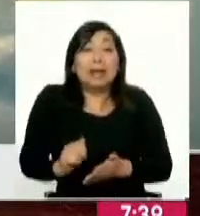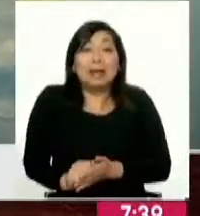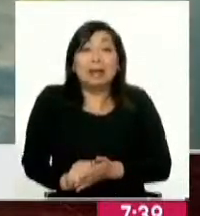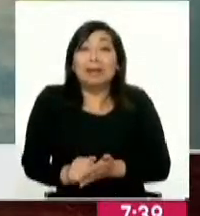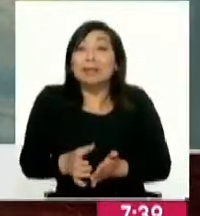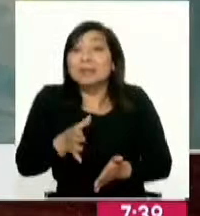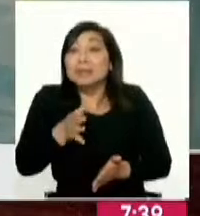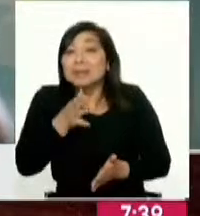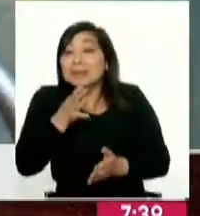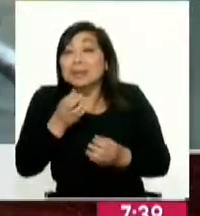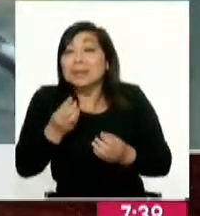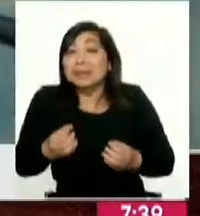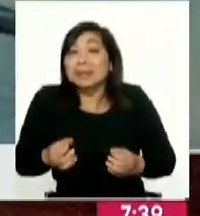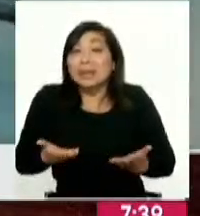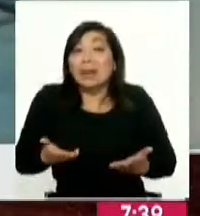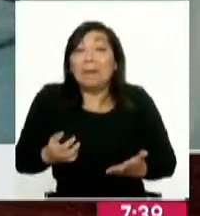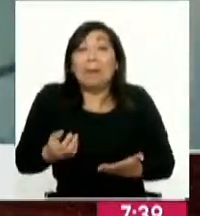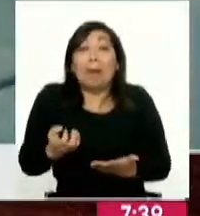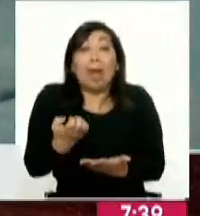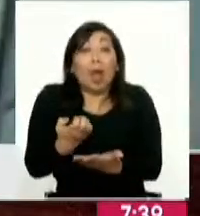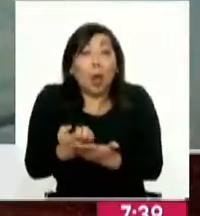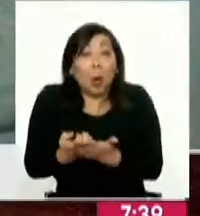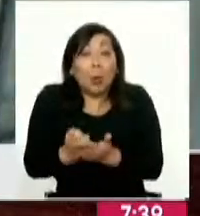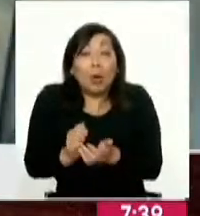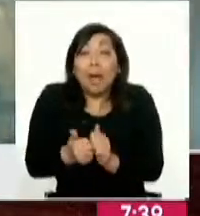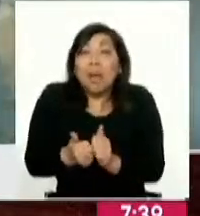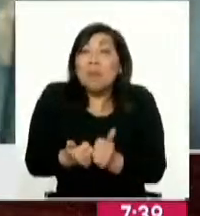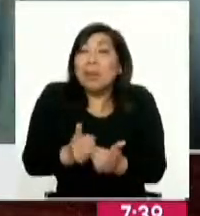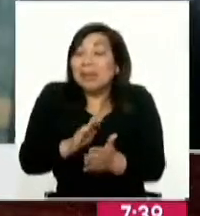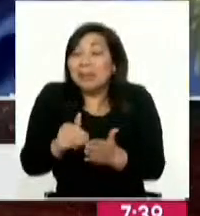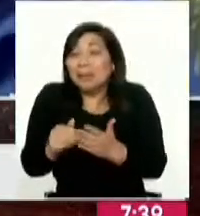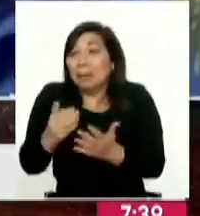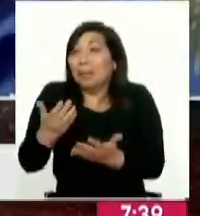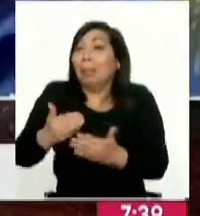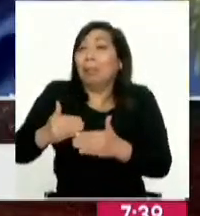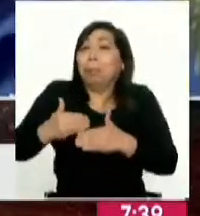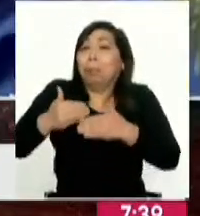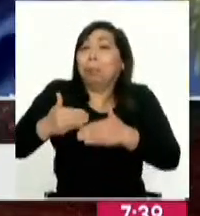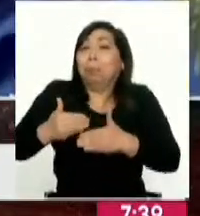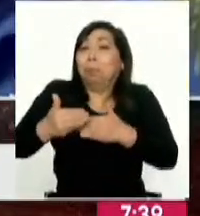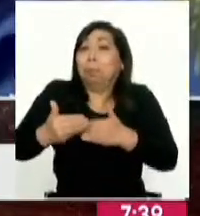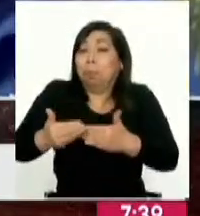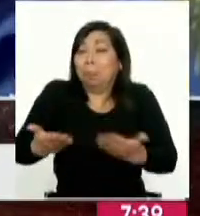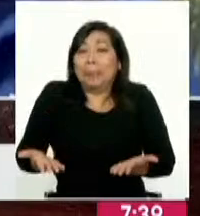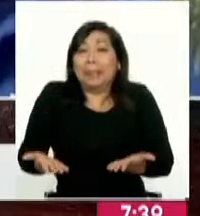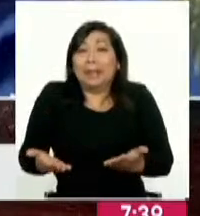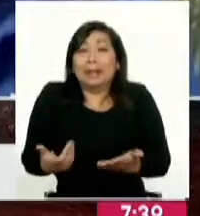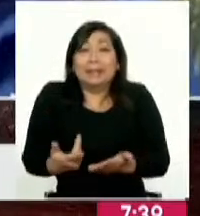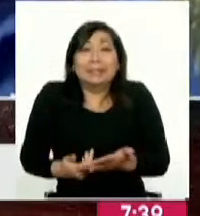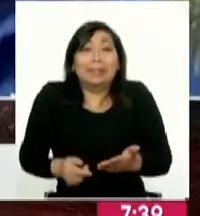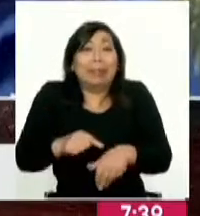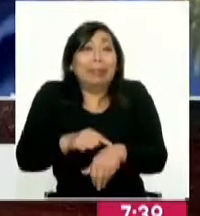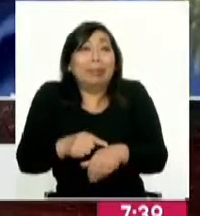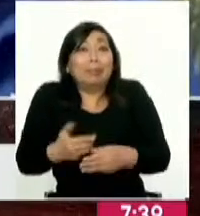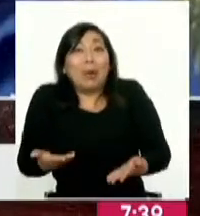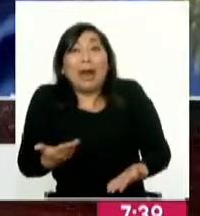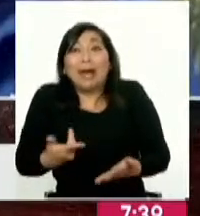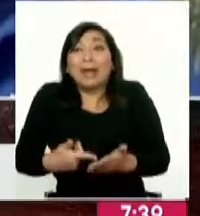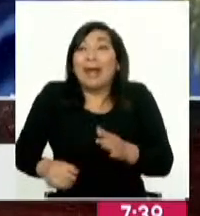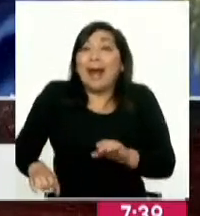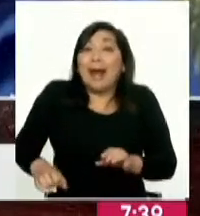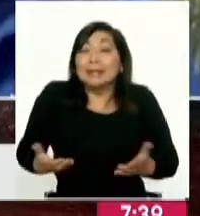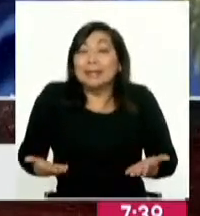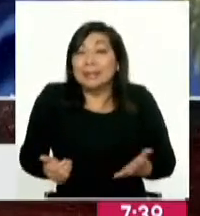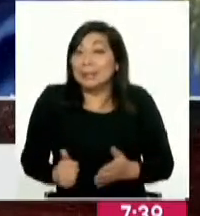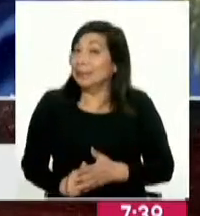de pronto no sabemos si el ministro de Economía va a ser ratificado. Entonces, todo esto va dilatando decisiones que se tienen